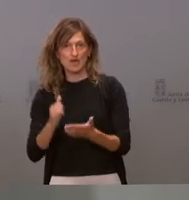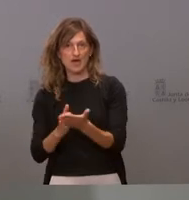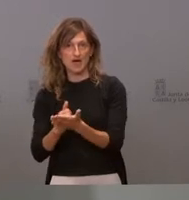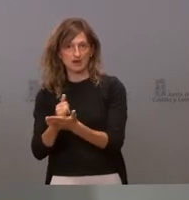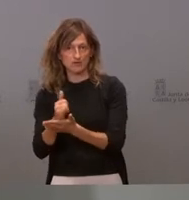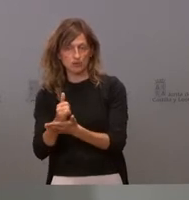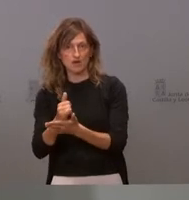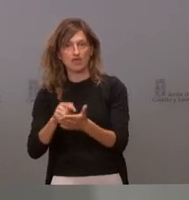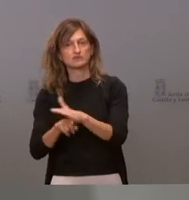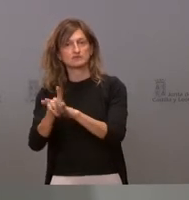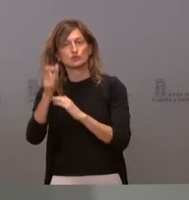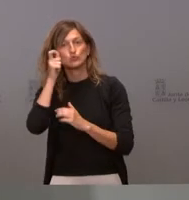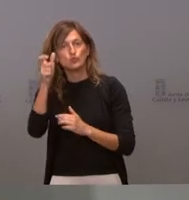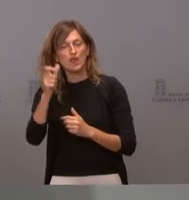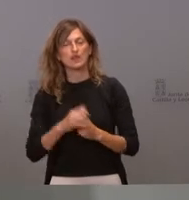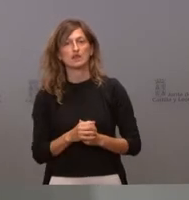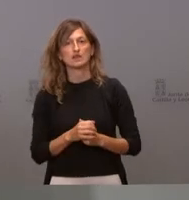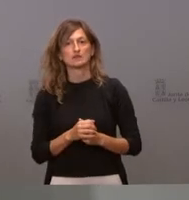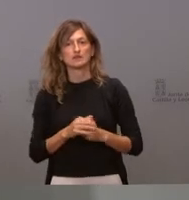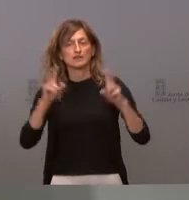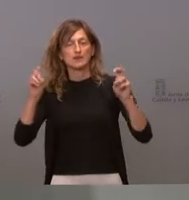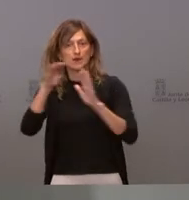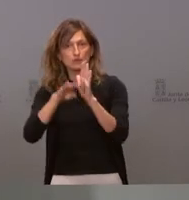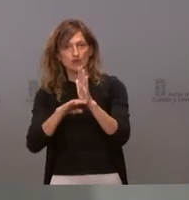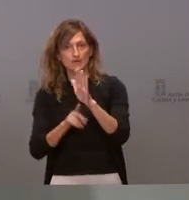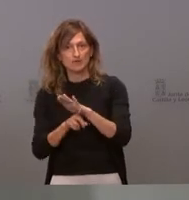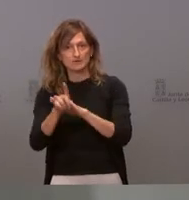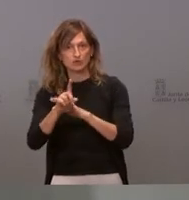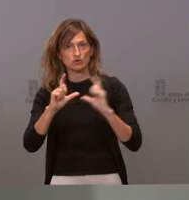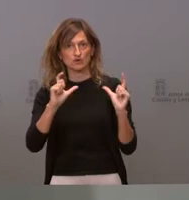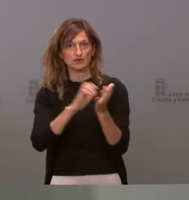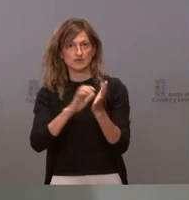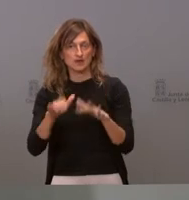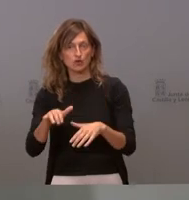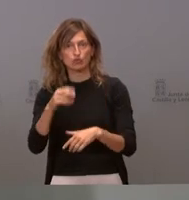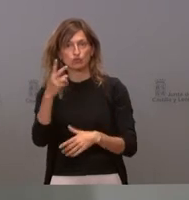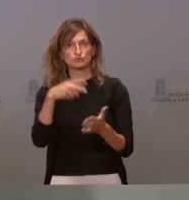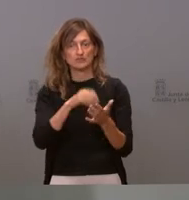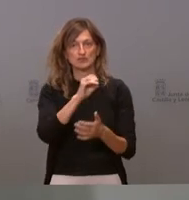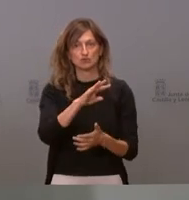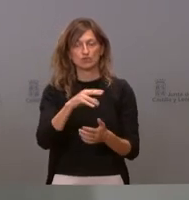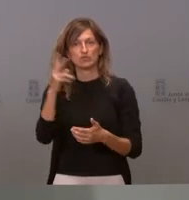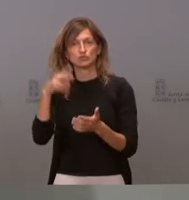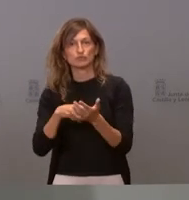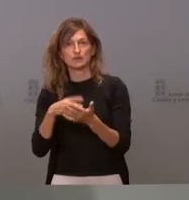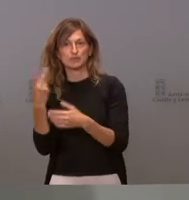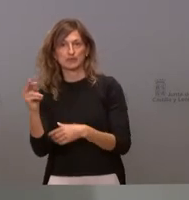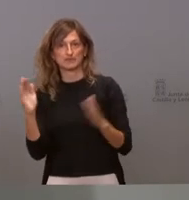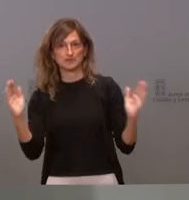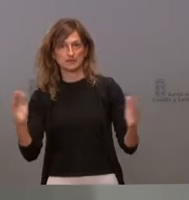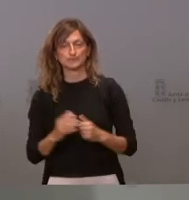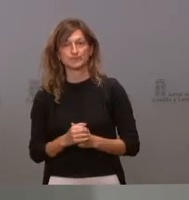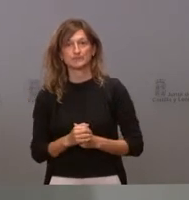de Desarrollo Rural, en el marco del Programa de Desarrollo Rural de Castilla y León 2014-2020. En total, de estos